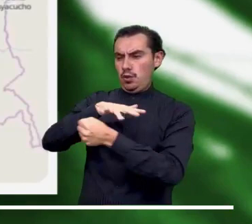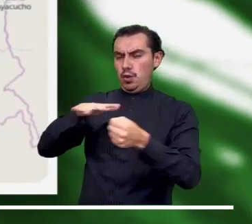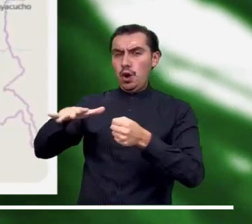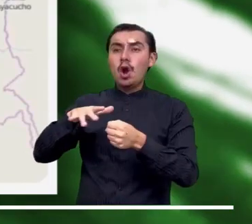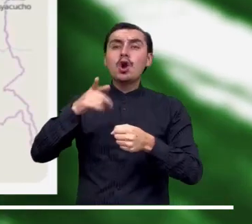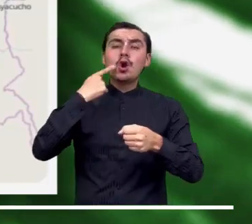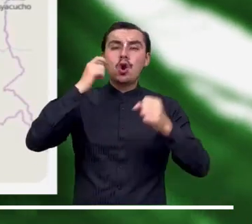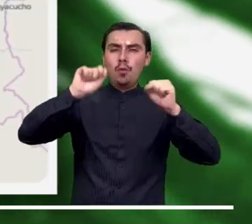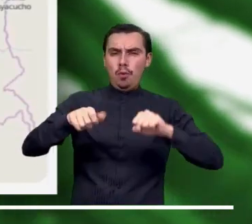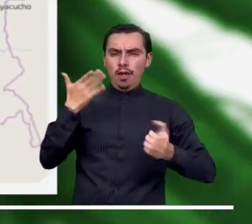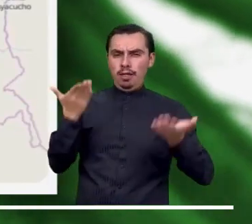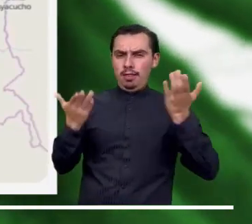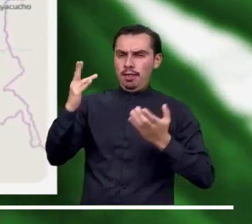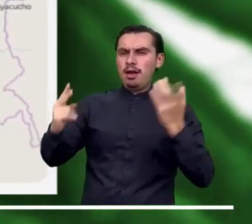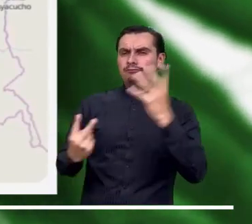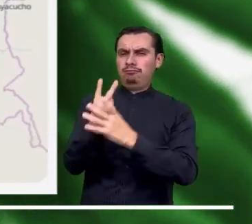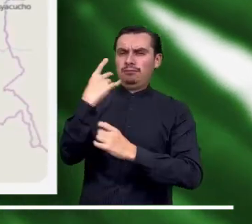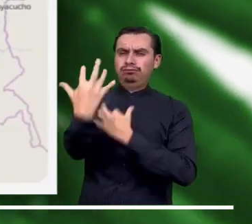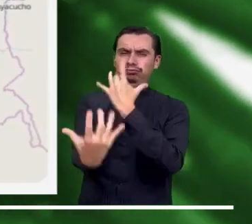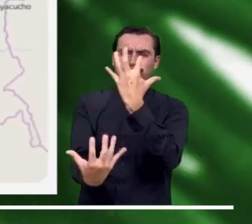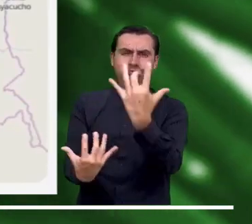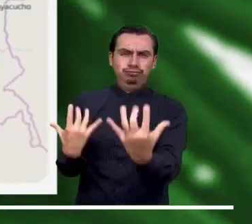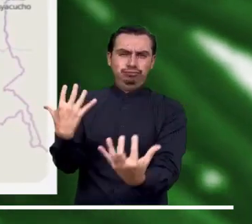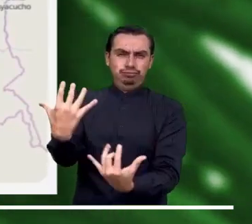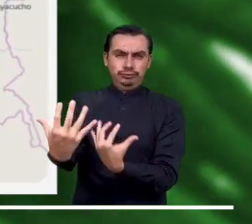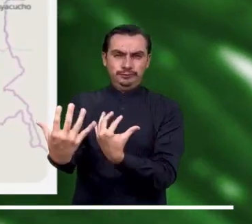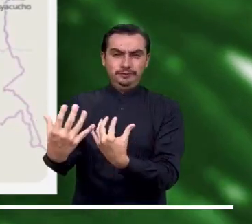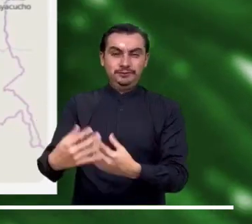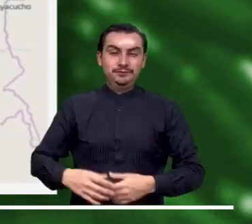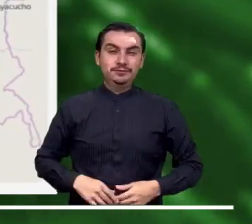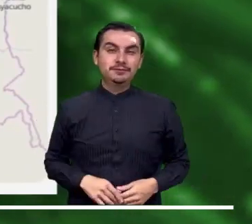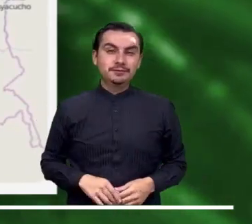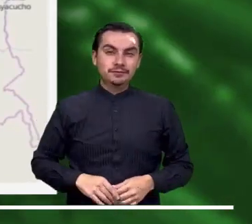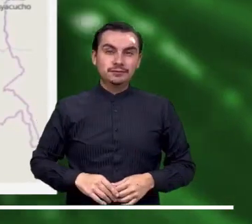Guajira y Cundinamarca por alta probabilidad de incendios.